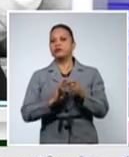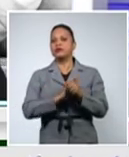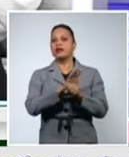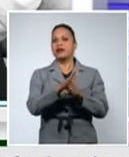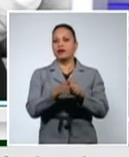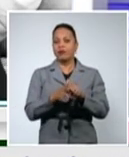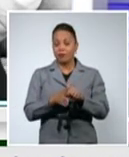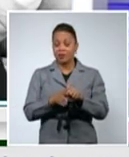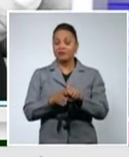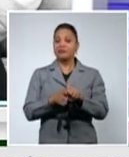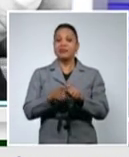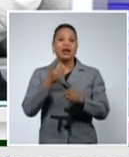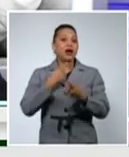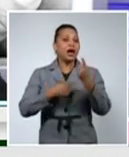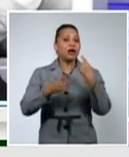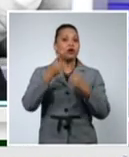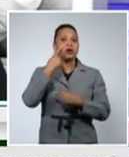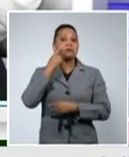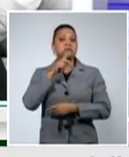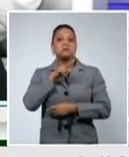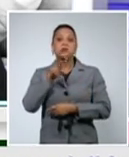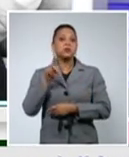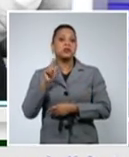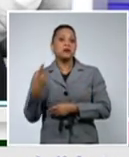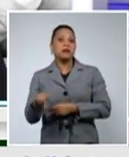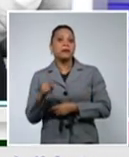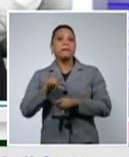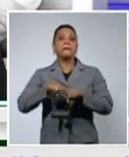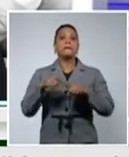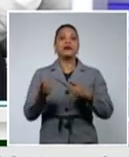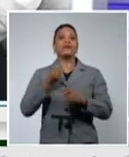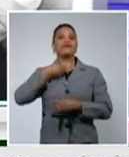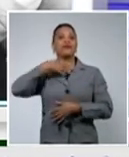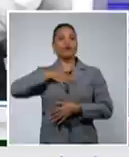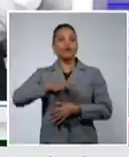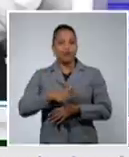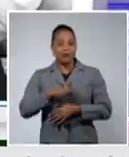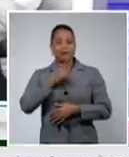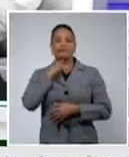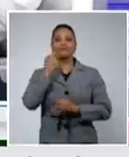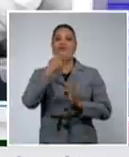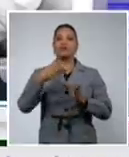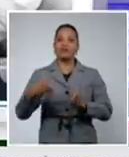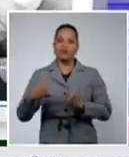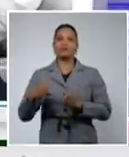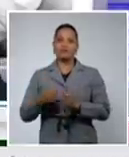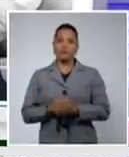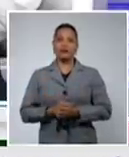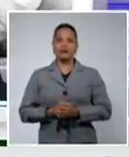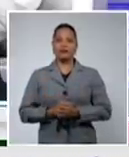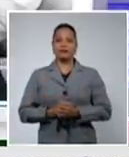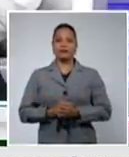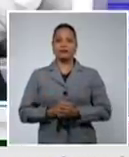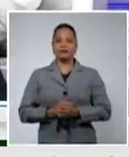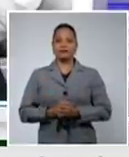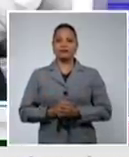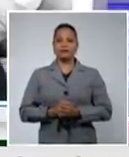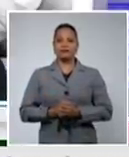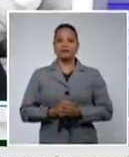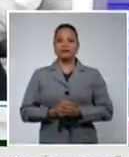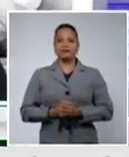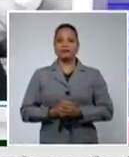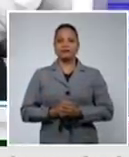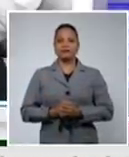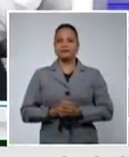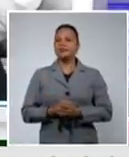silencioso, altamente contagioso, letal y en plena aceleración en este planeta. Ha